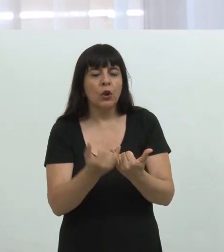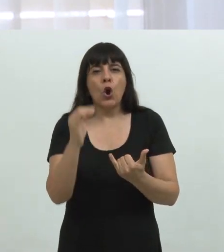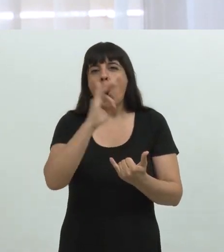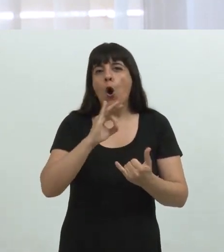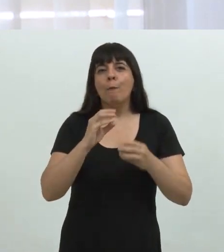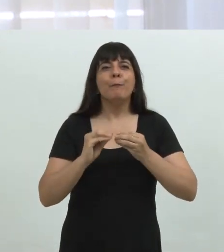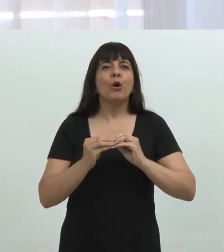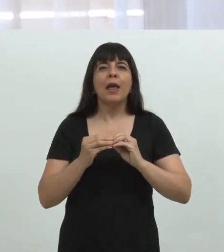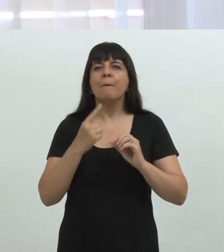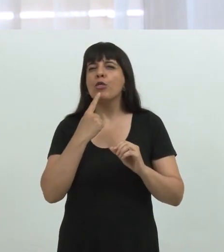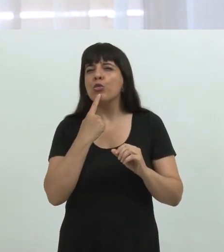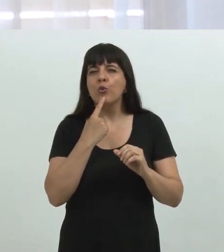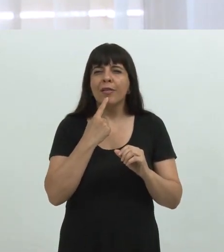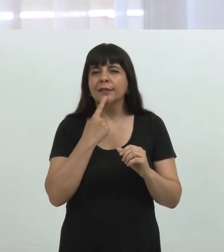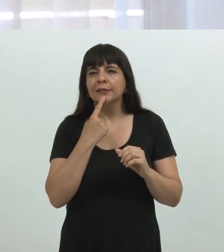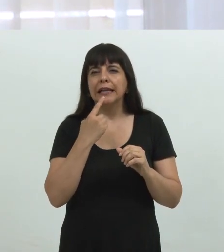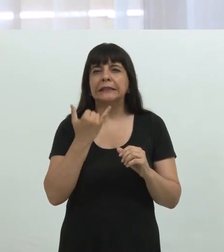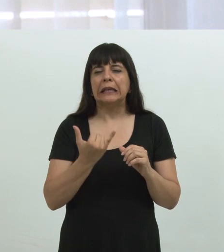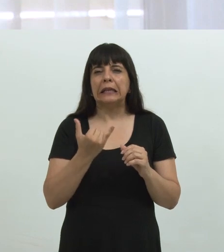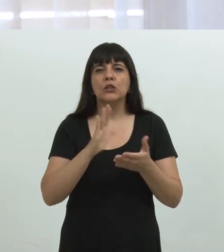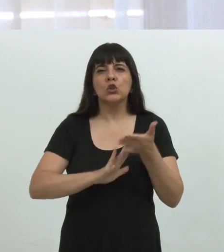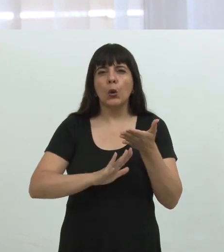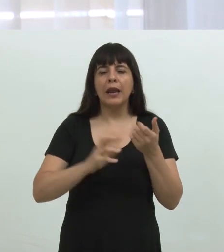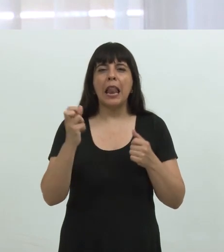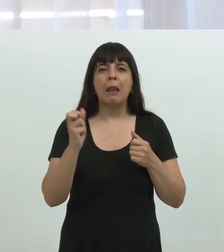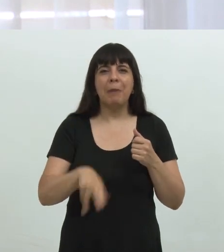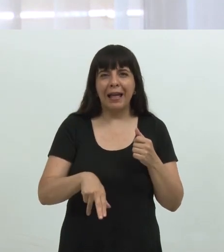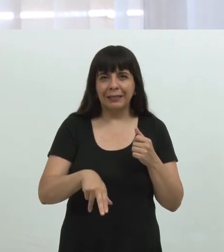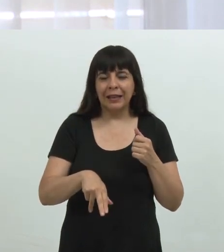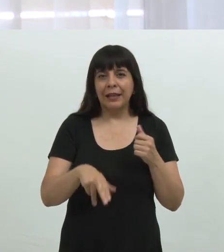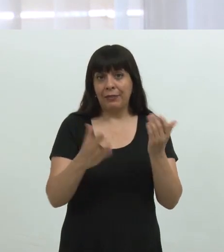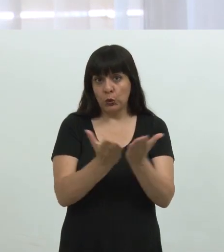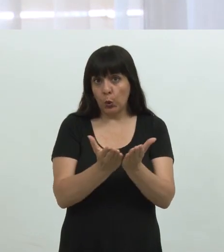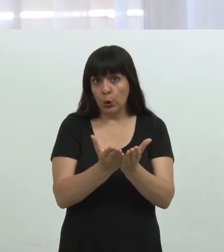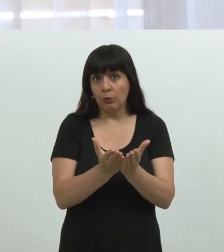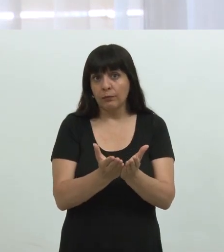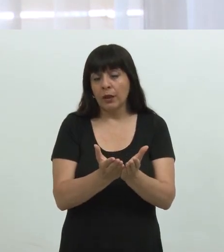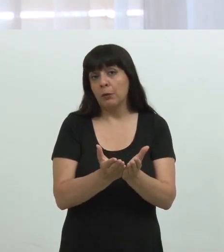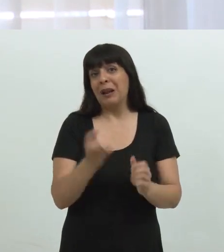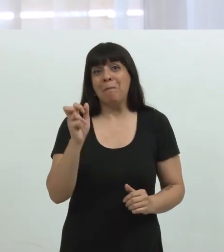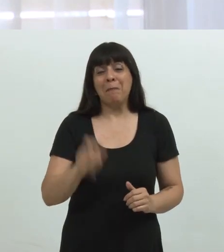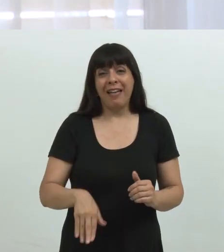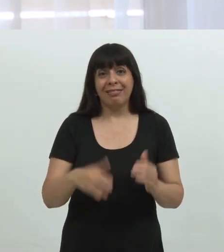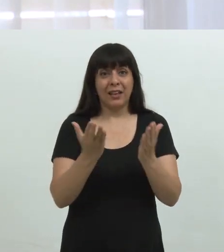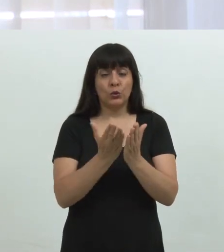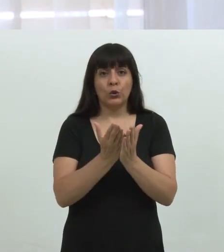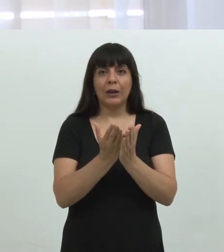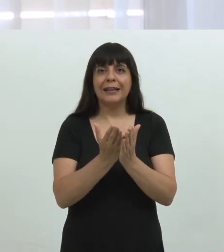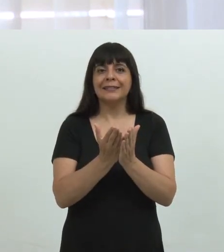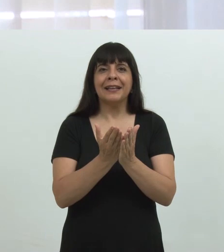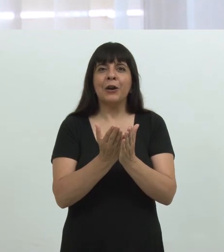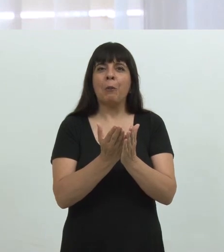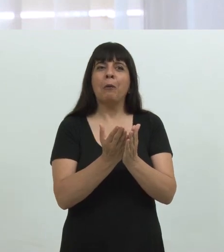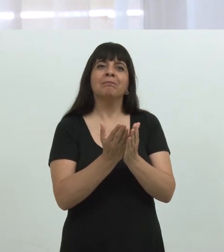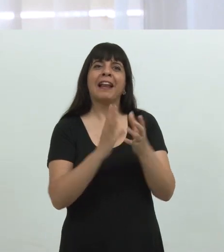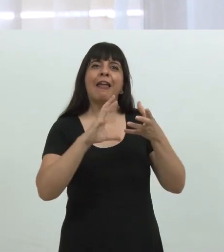problemas, inquietudes que tienen en torno a los planes de estudio que van a hacer, digamos, los planes de estudio van a delimitar el